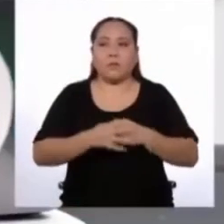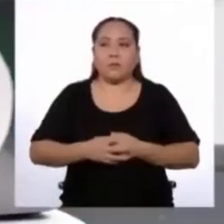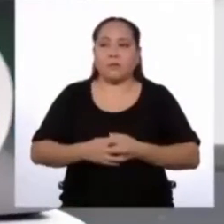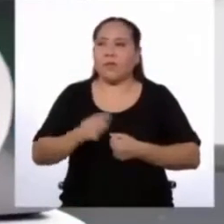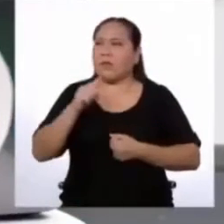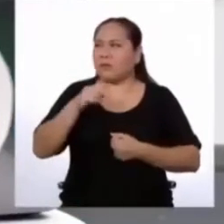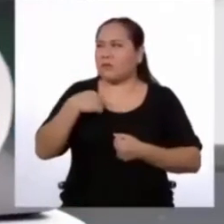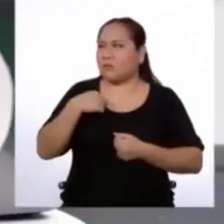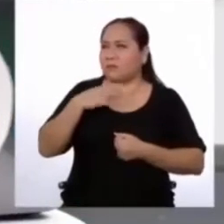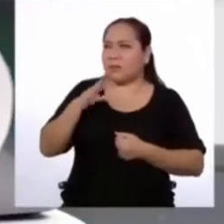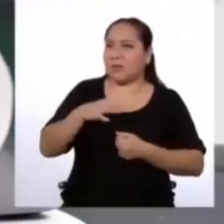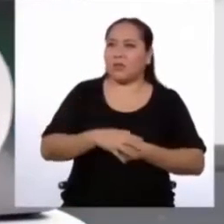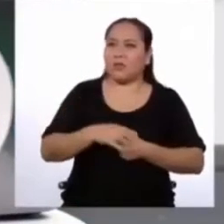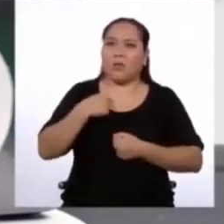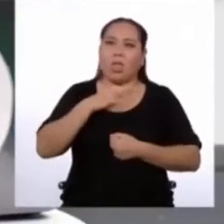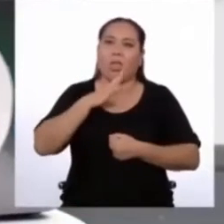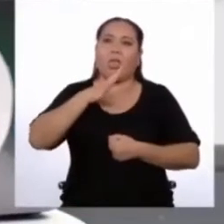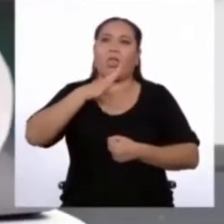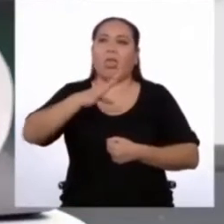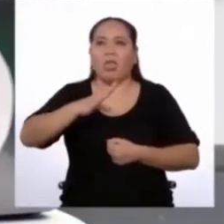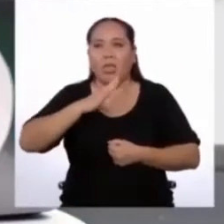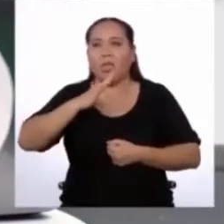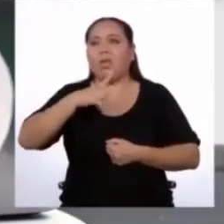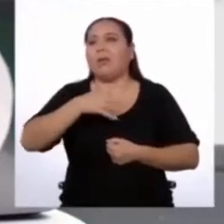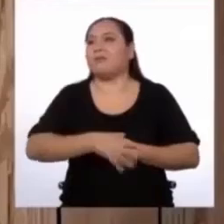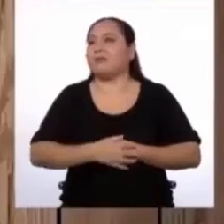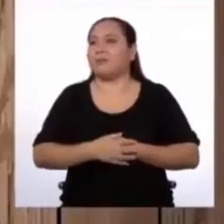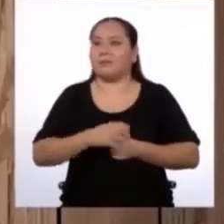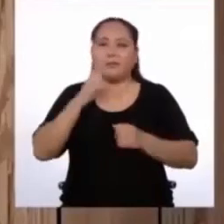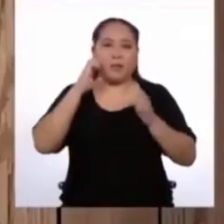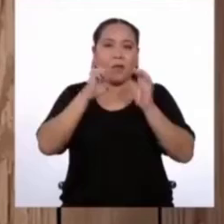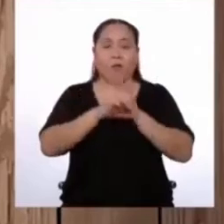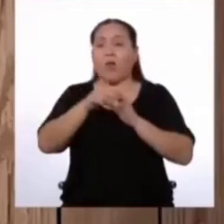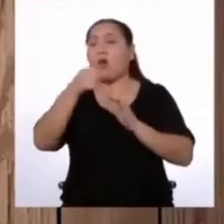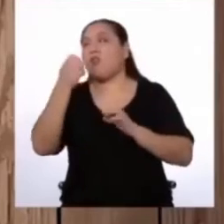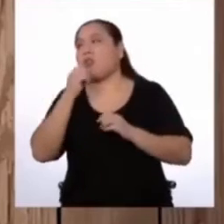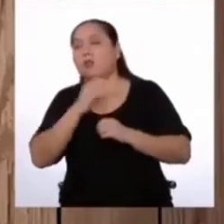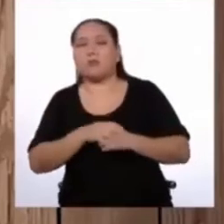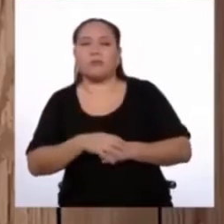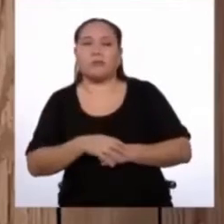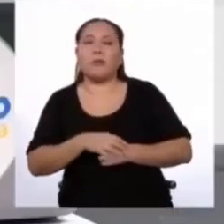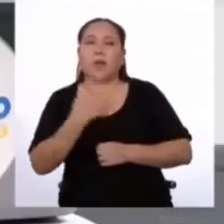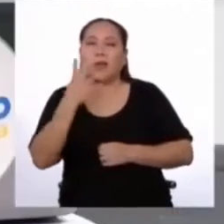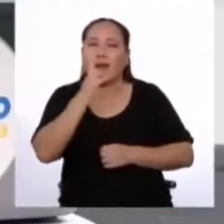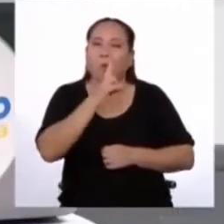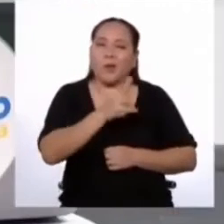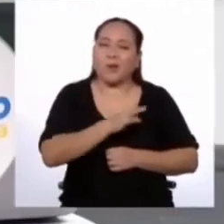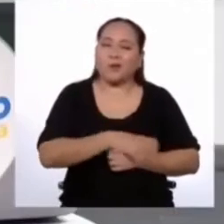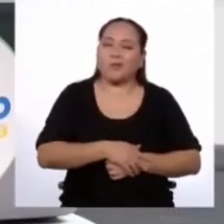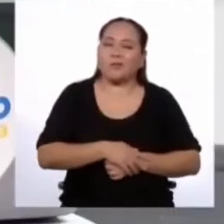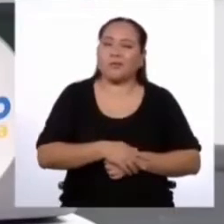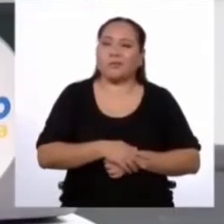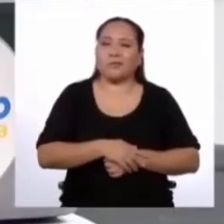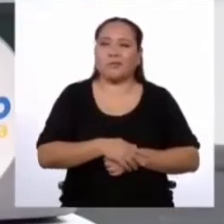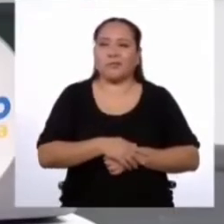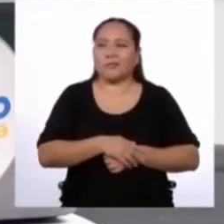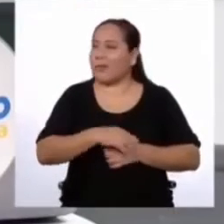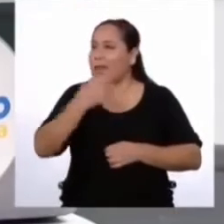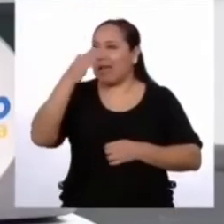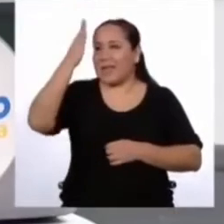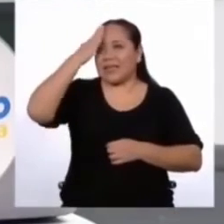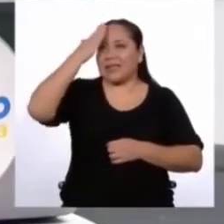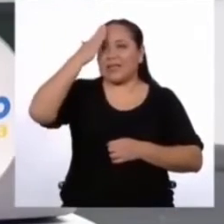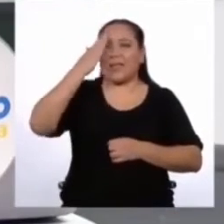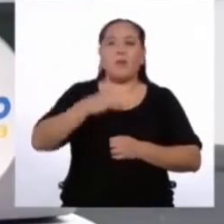veces me pasa a mí, que me voy por las ramas, por ejemplo. El otro día... Ya me voy dando cuenta. Ya sé, porque al